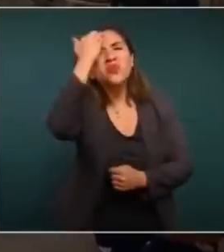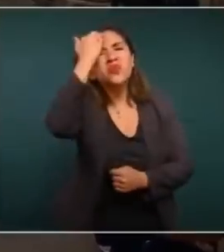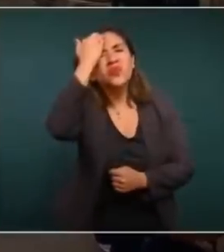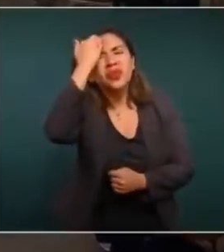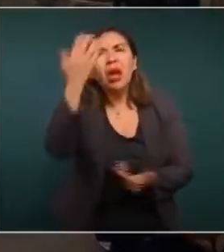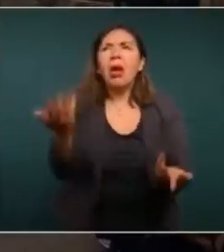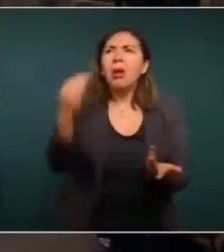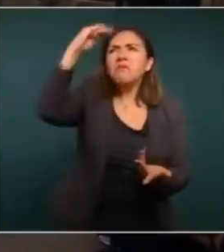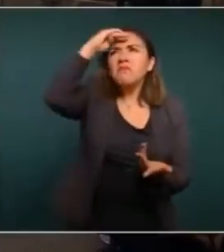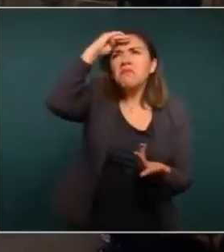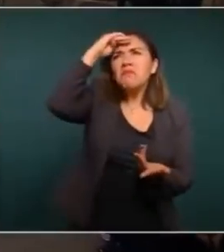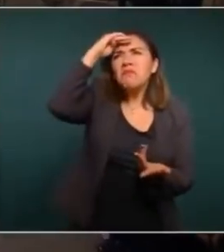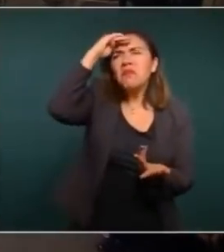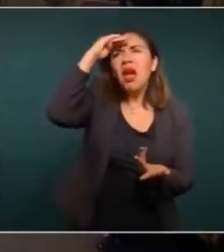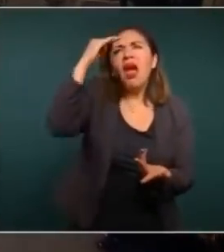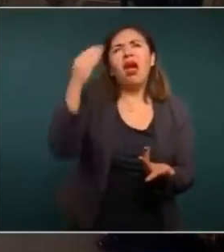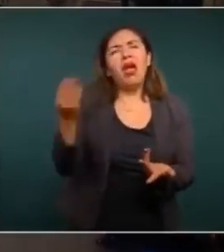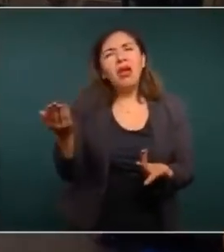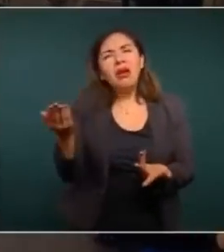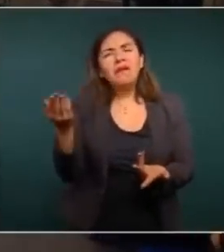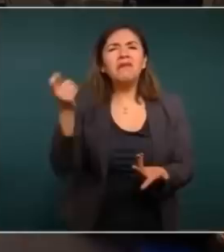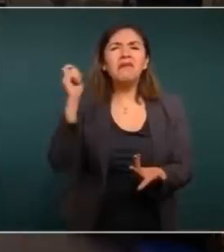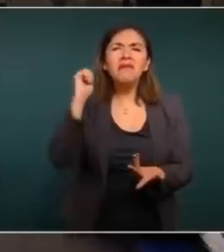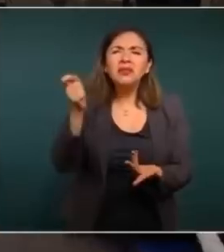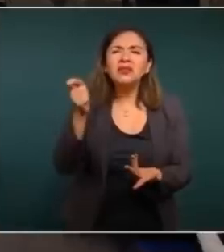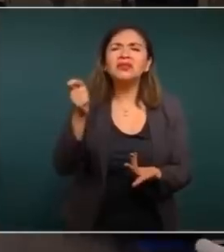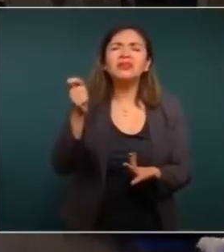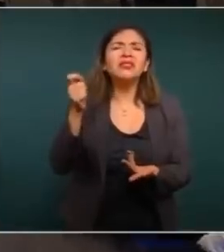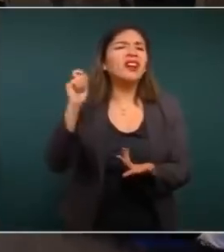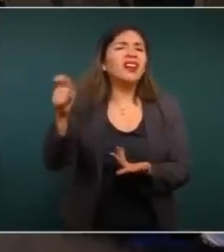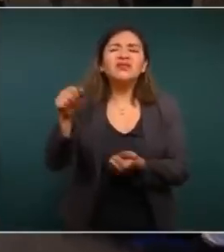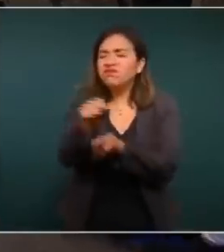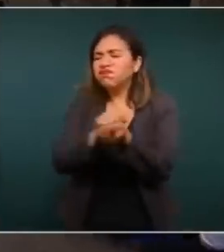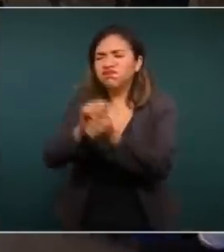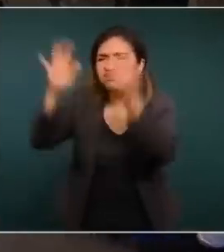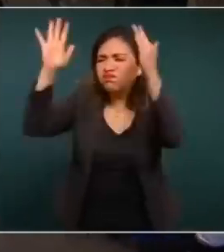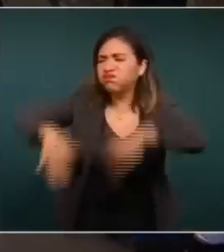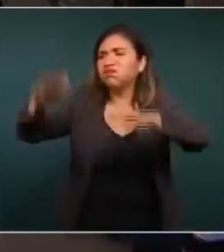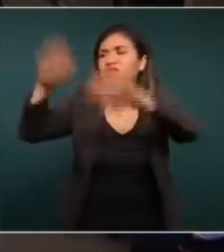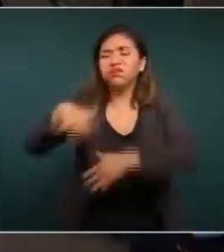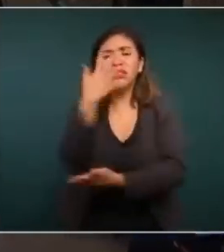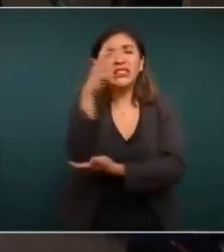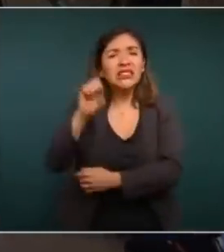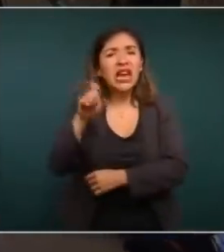que se va a destruir la selva.